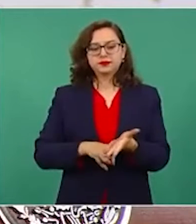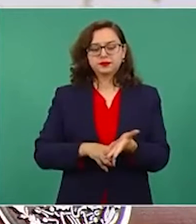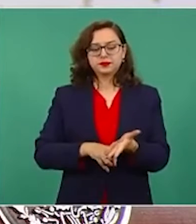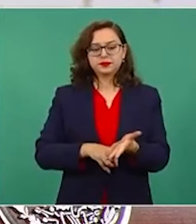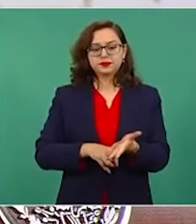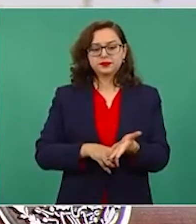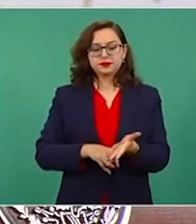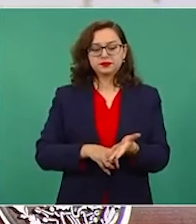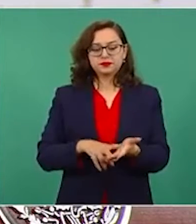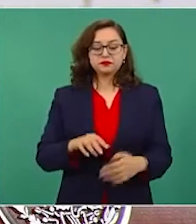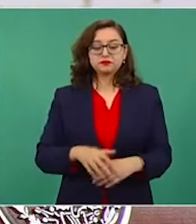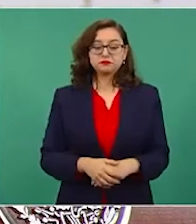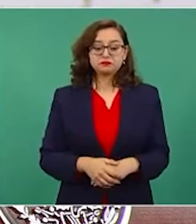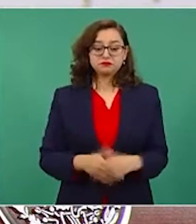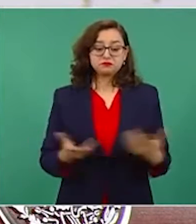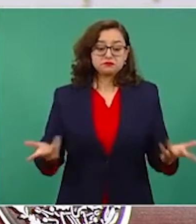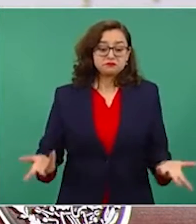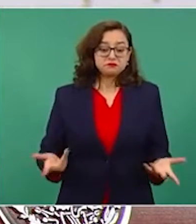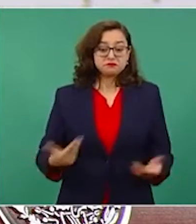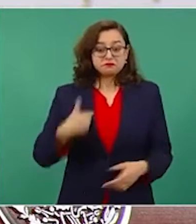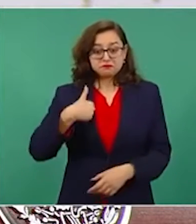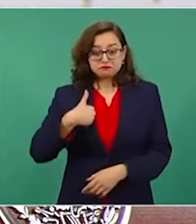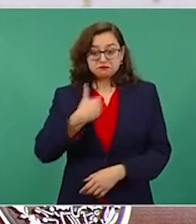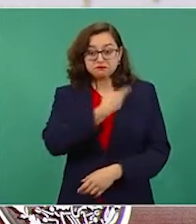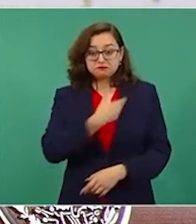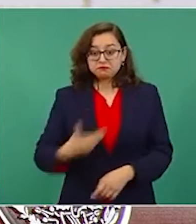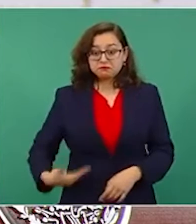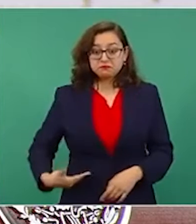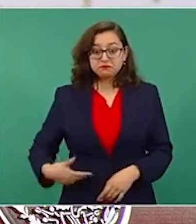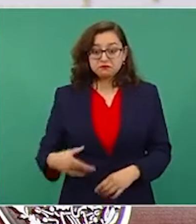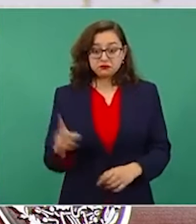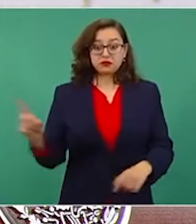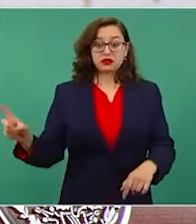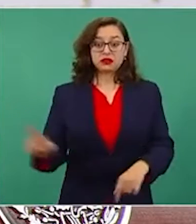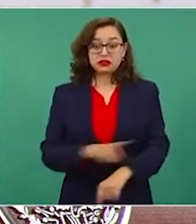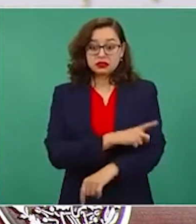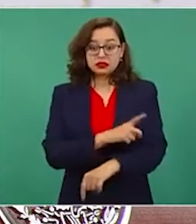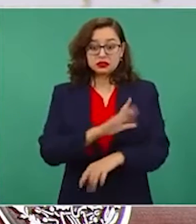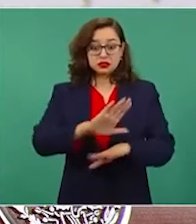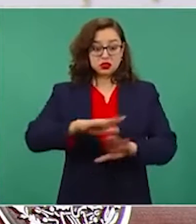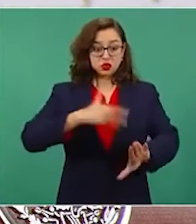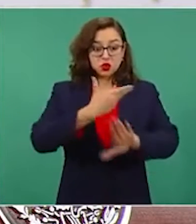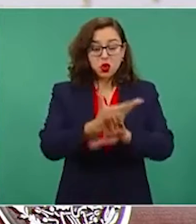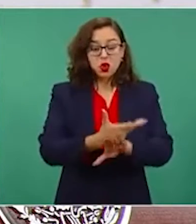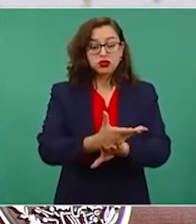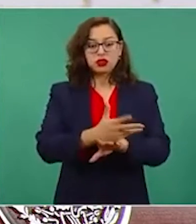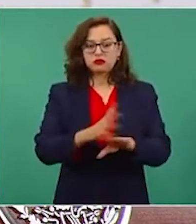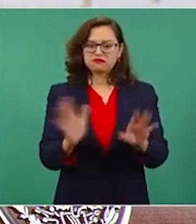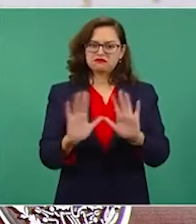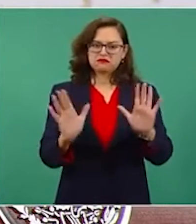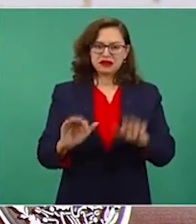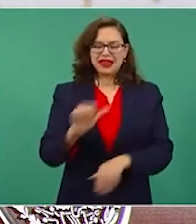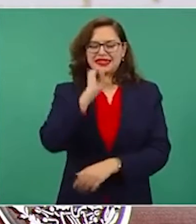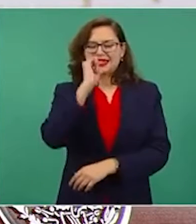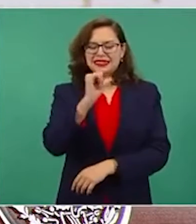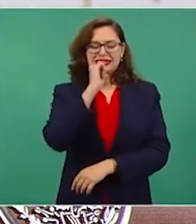De parte del Ejecutivo no hay persecución a nadie,